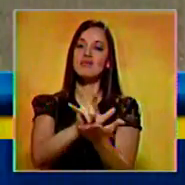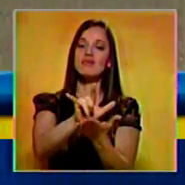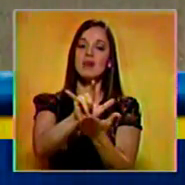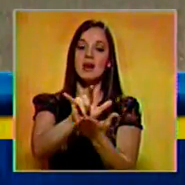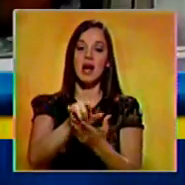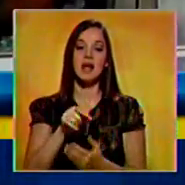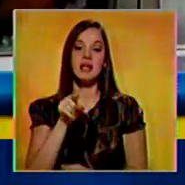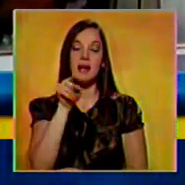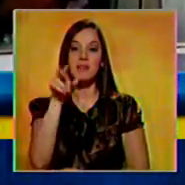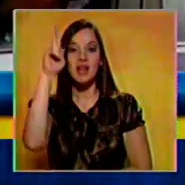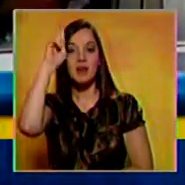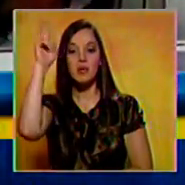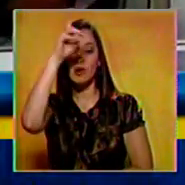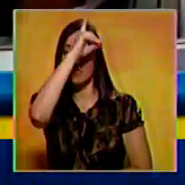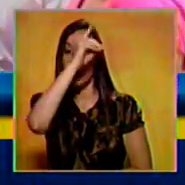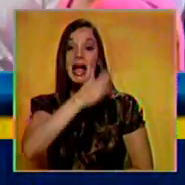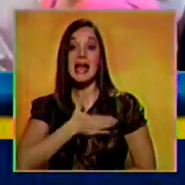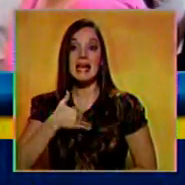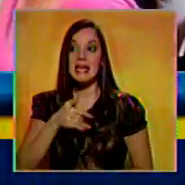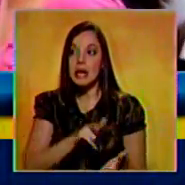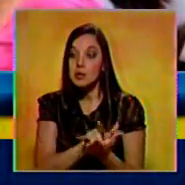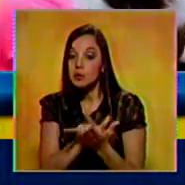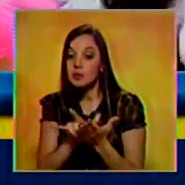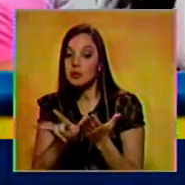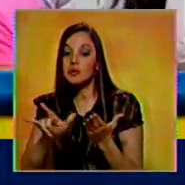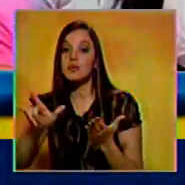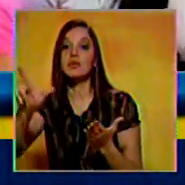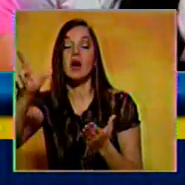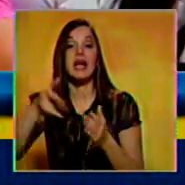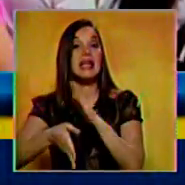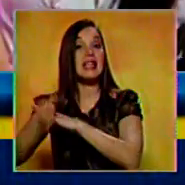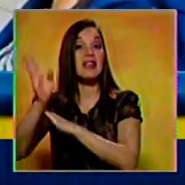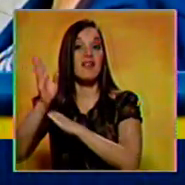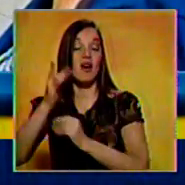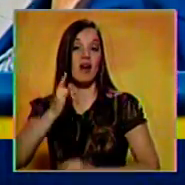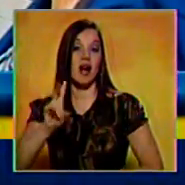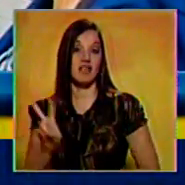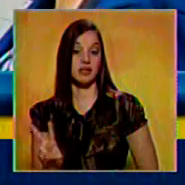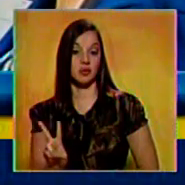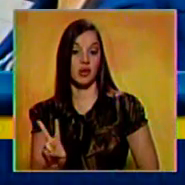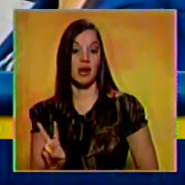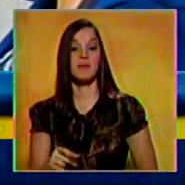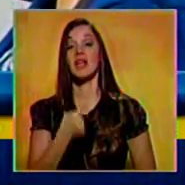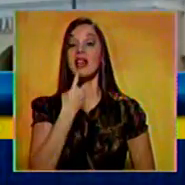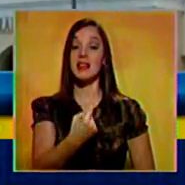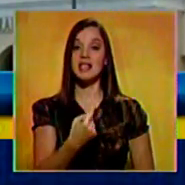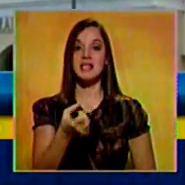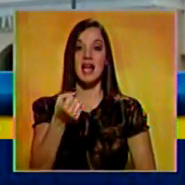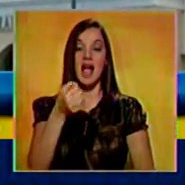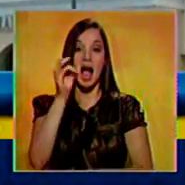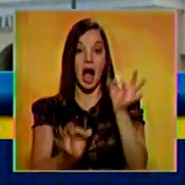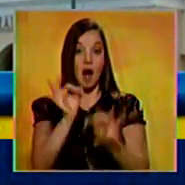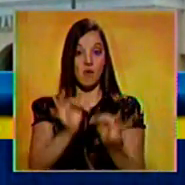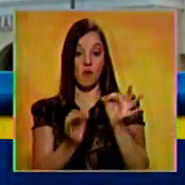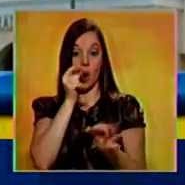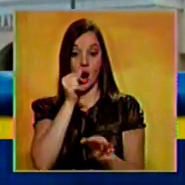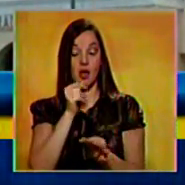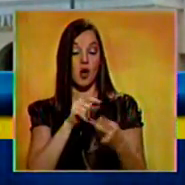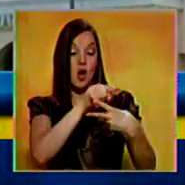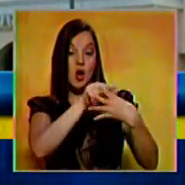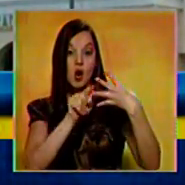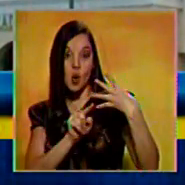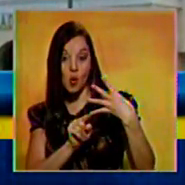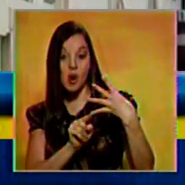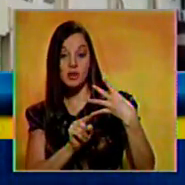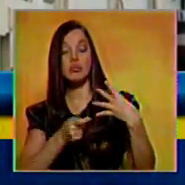de la capital, cuando pretendían sacar el avión del hangar y trasladarlo a Venezuela. Según el abogado defensor, los cuatro venezolanos fueron contratados para